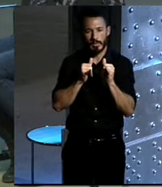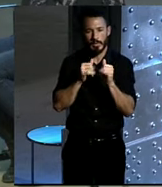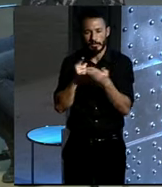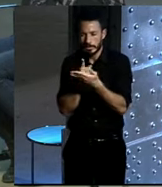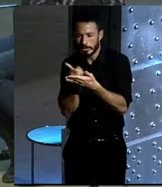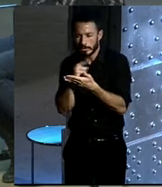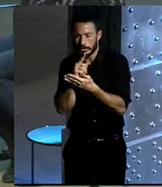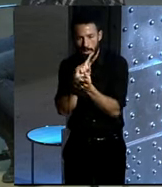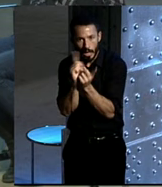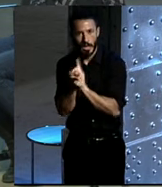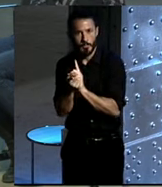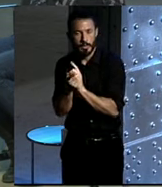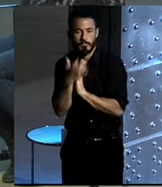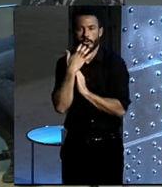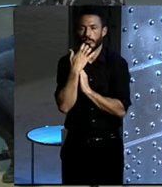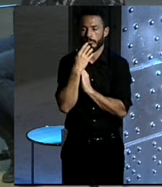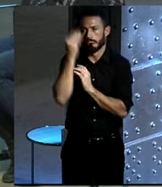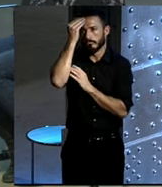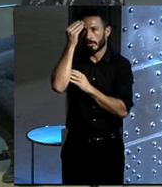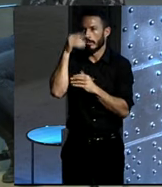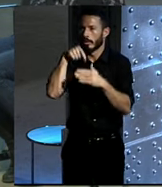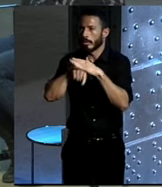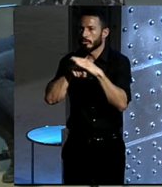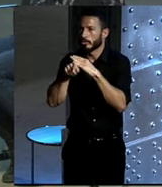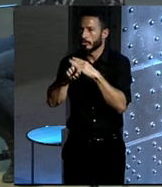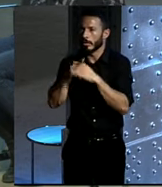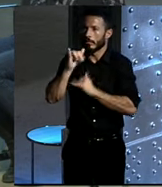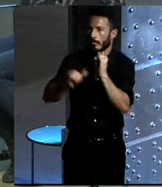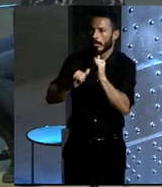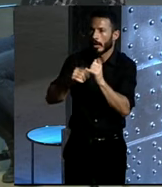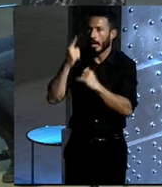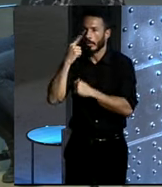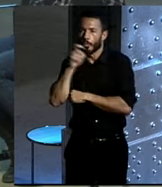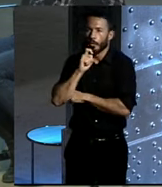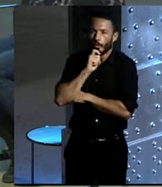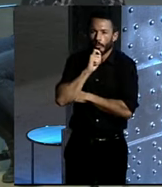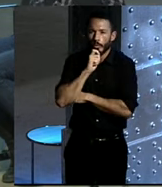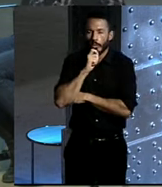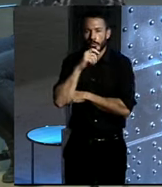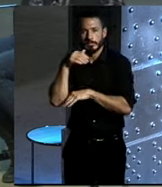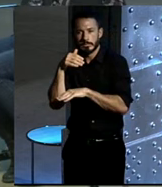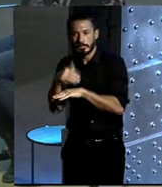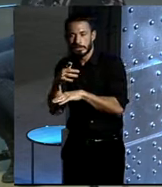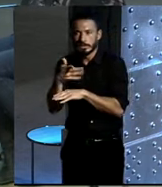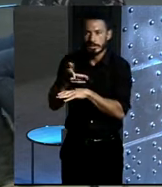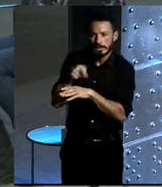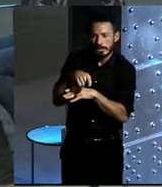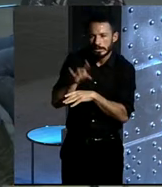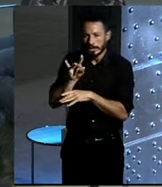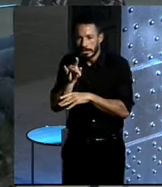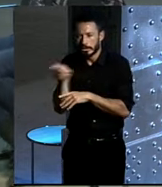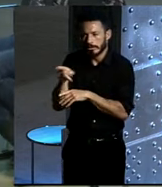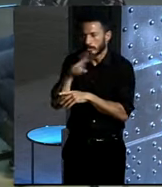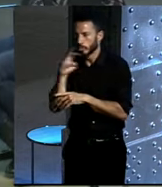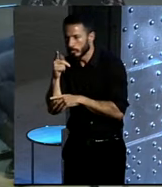Es decir, voy a ir a hacer tal gestión en bici. ¿Esta calle sí, esta calle no? Sí. Hay un mapa, de hecho, existen. Sí, el mapa eso lo tenéis que controlar